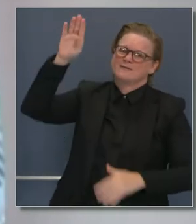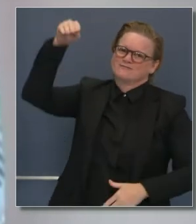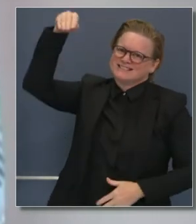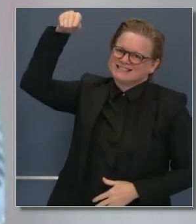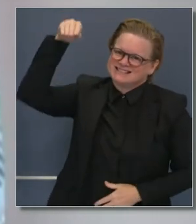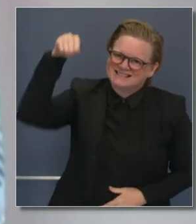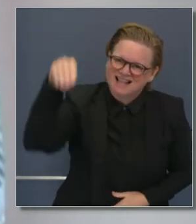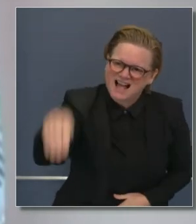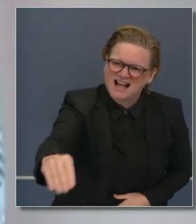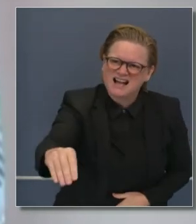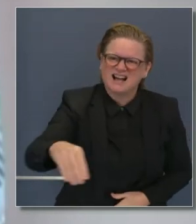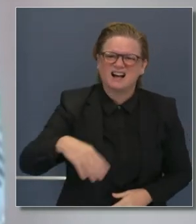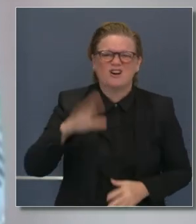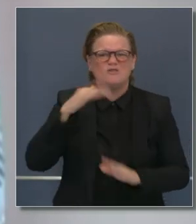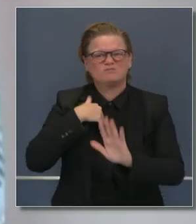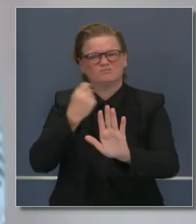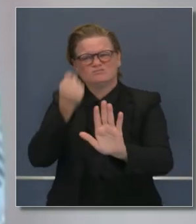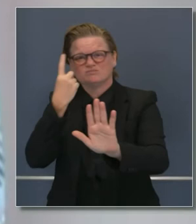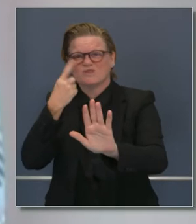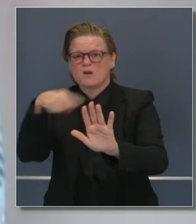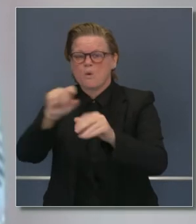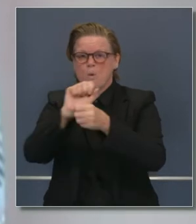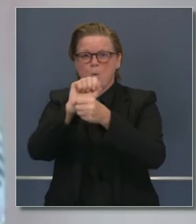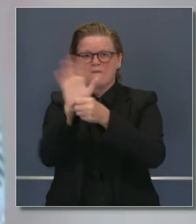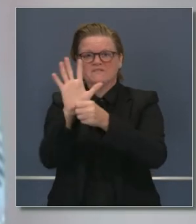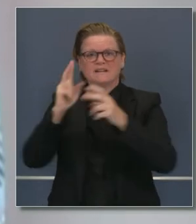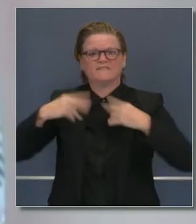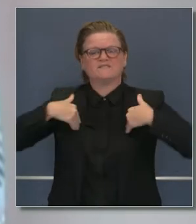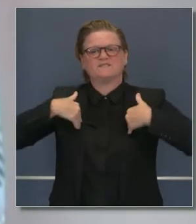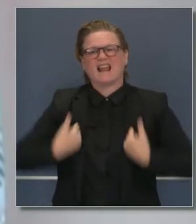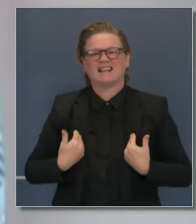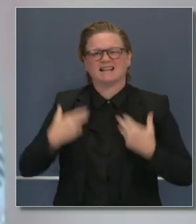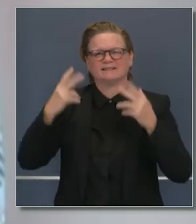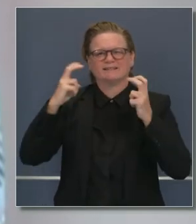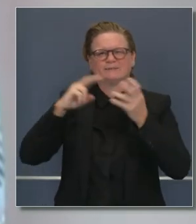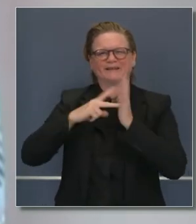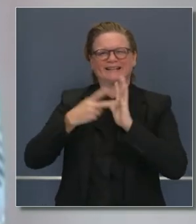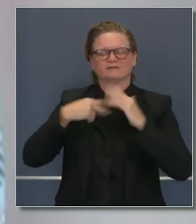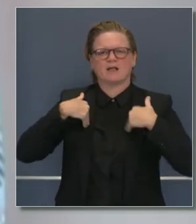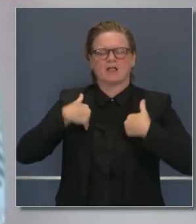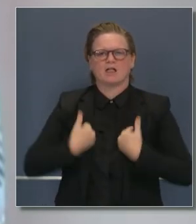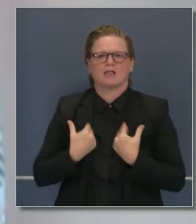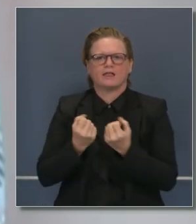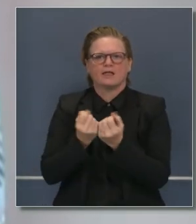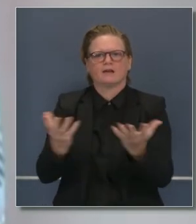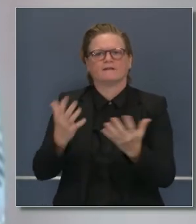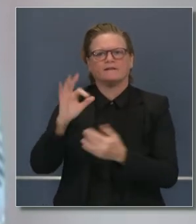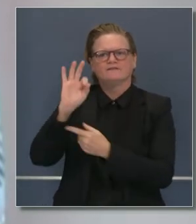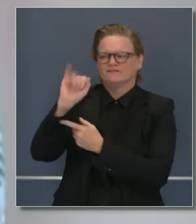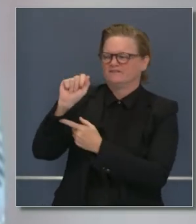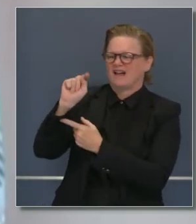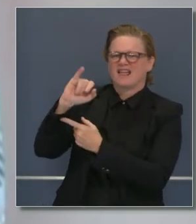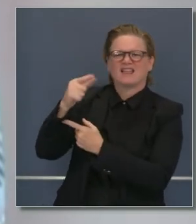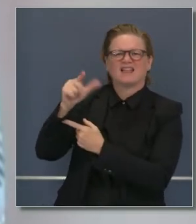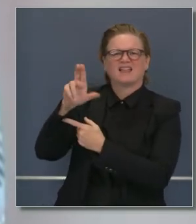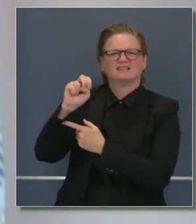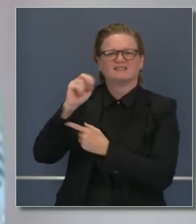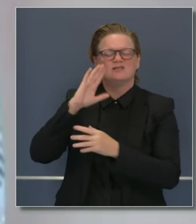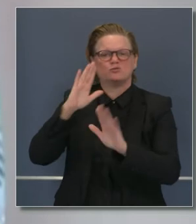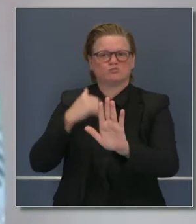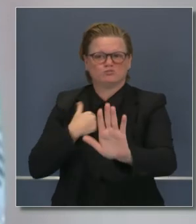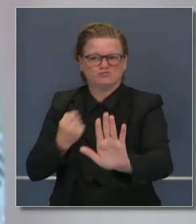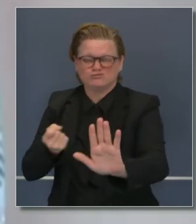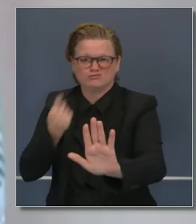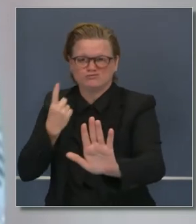gente quiere ya de plano acabar con esto, pero solo porque estamos hartos nosotros no significa que cesará. Por eso es importante